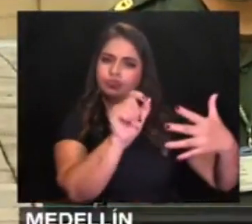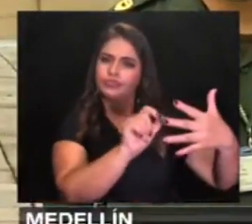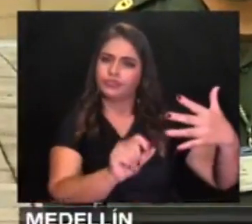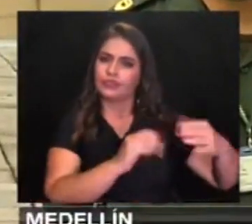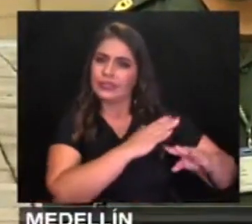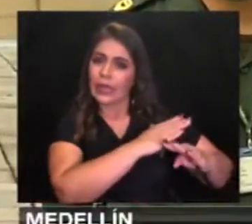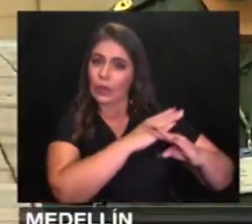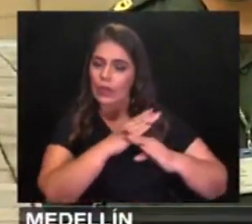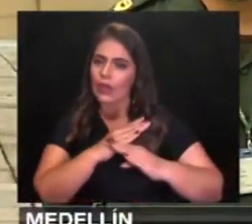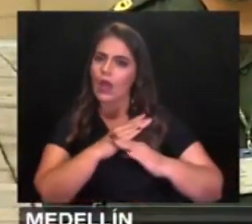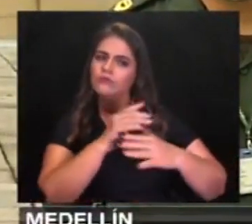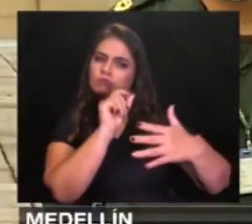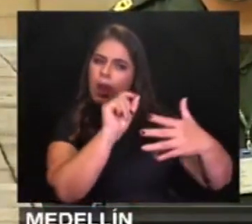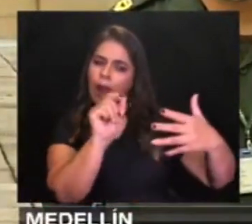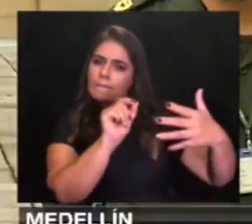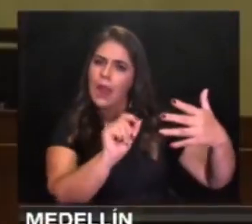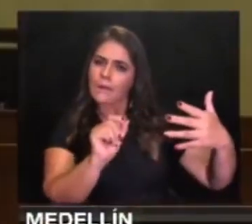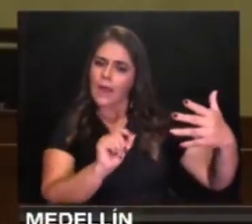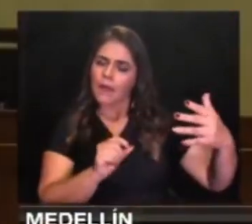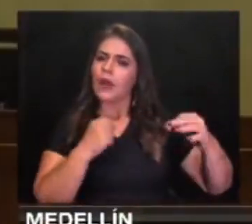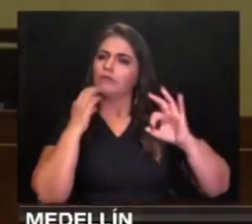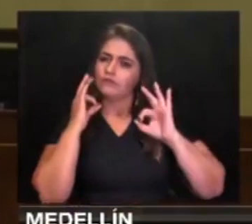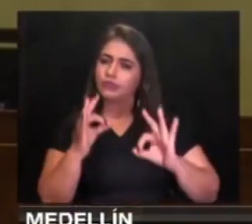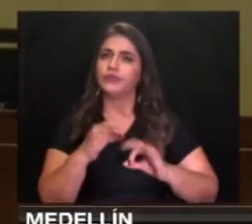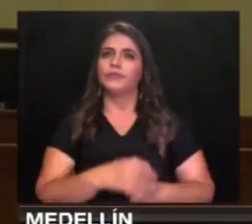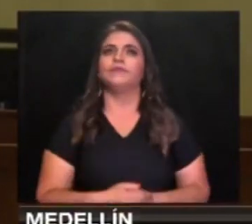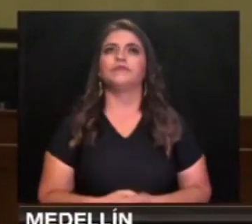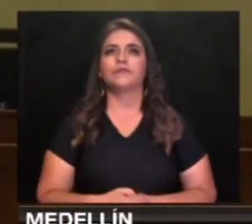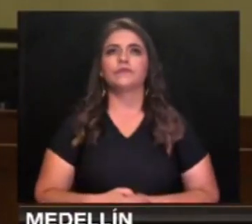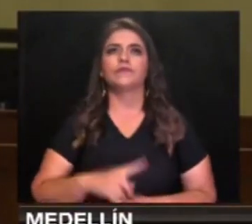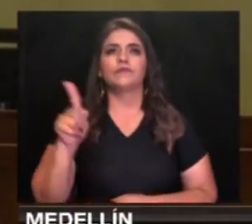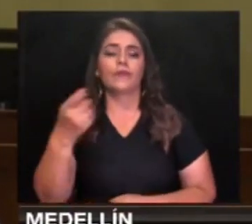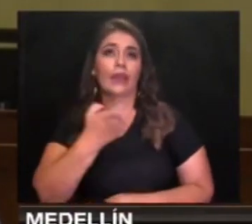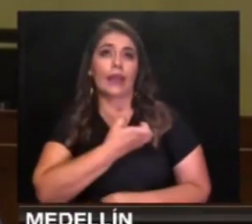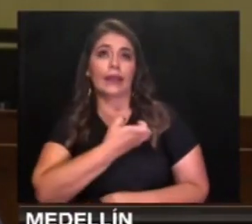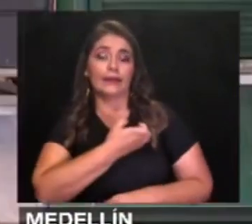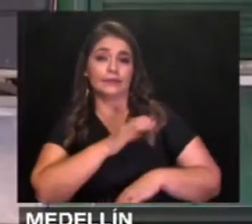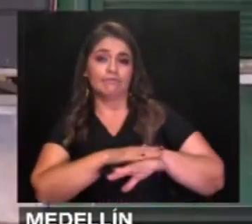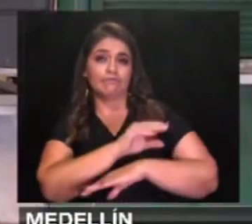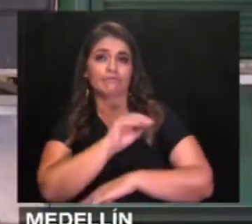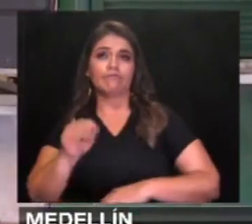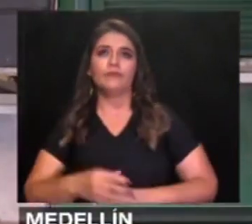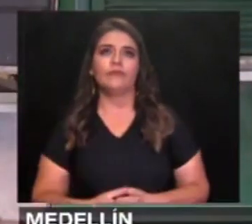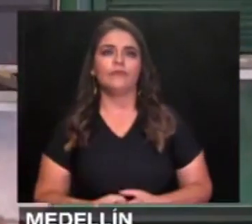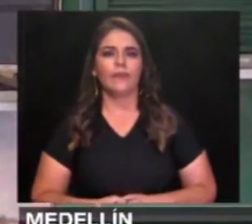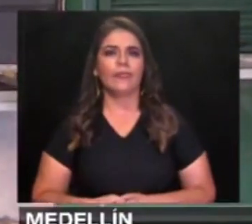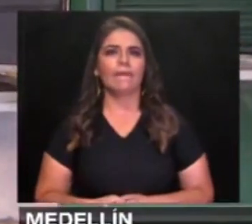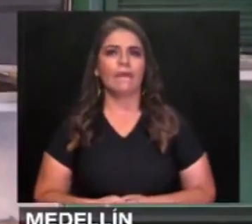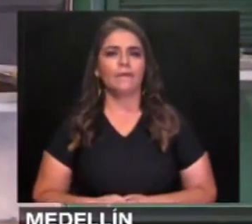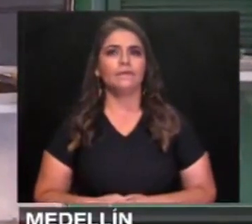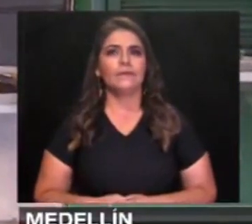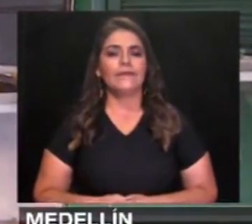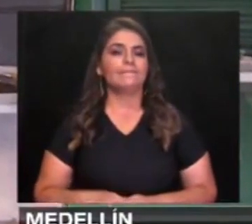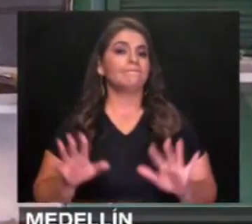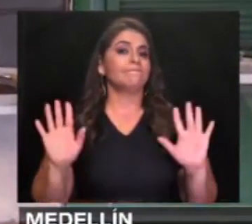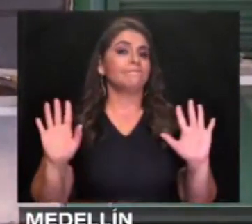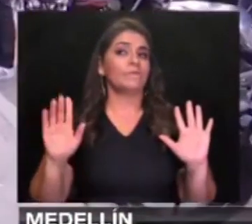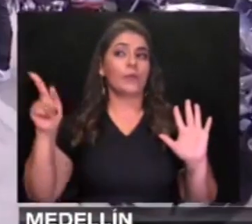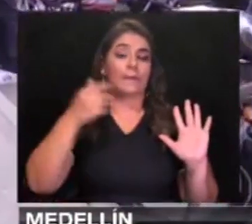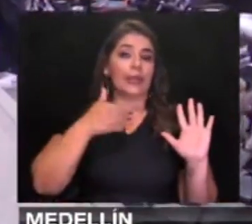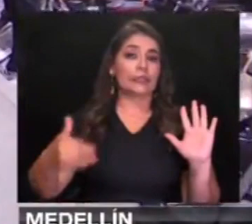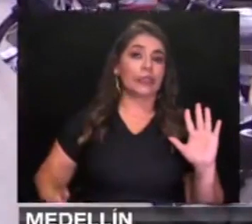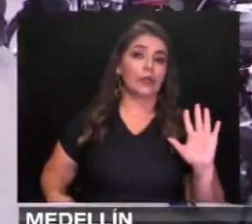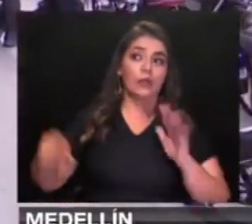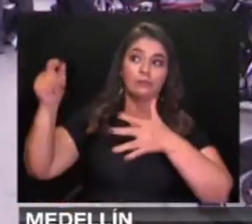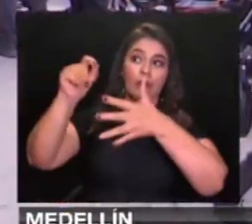una reactivación gradual del comercio. Por su parte, el alcalde de Medellín, Daniel Quintero, se mostró fiel a los protocolos del gobierno nacional